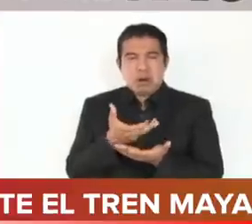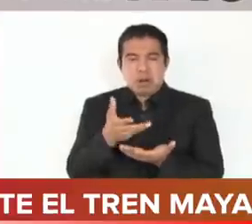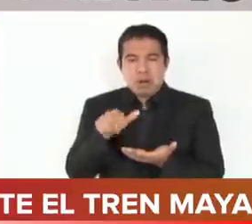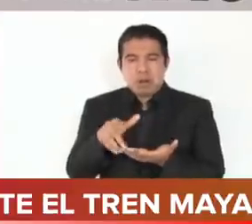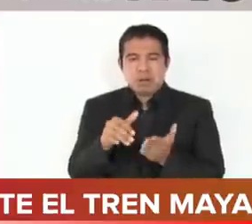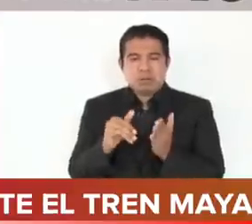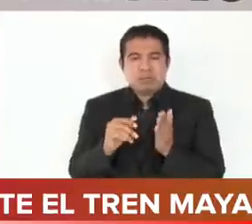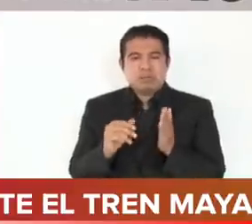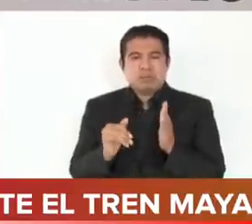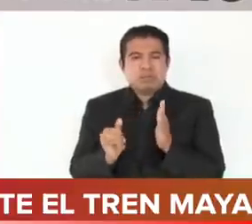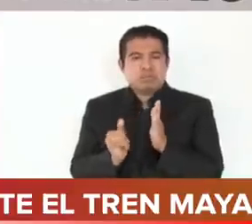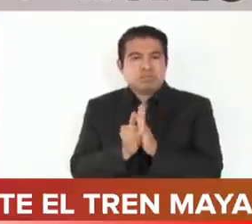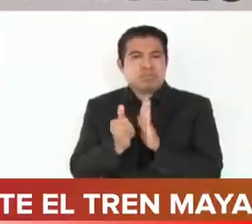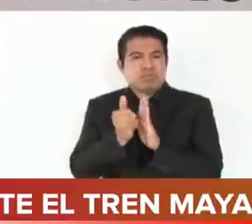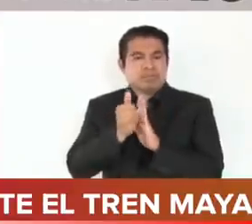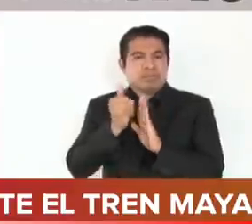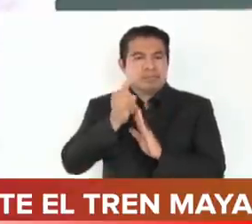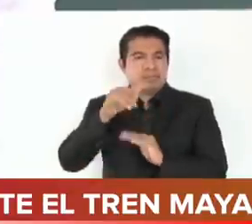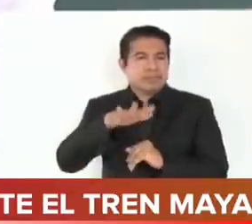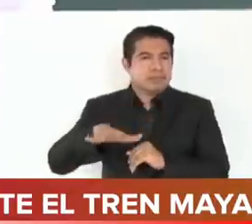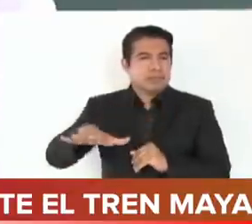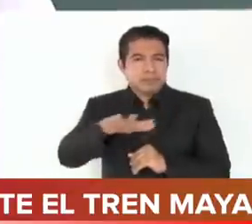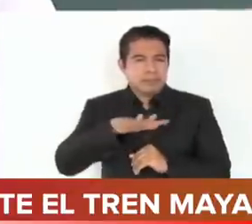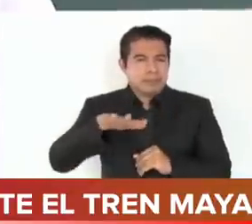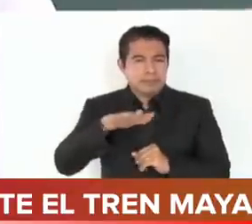como lo estamos haciendo,